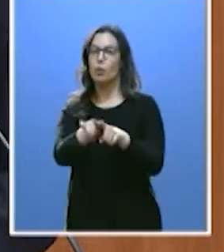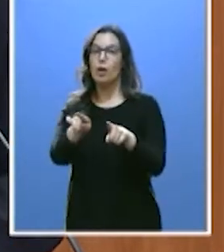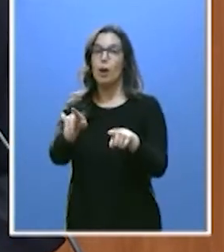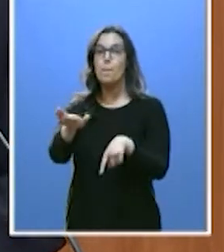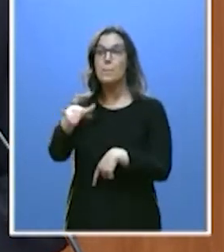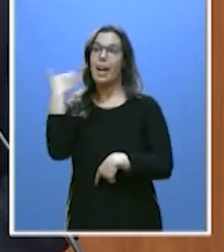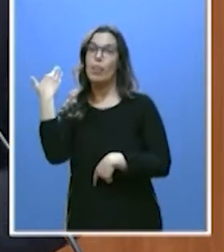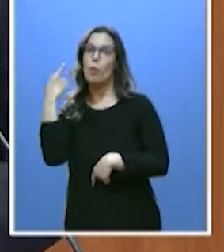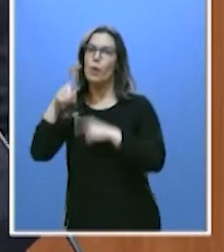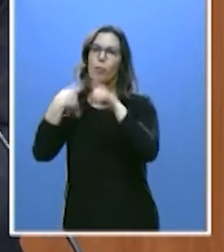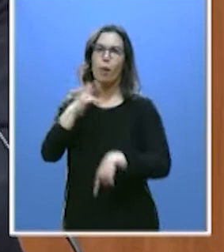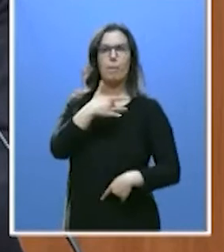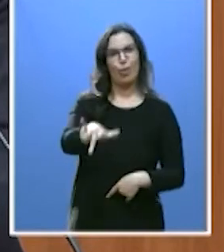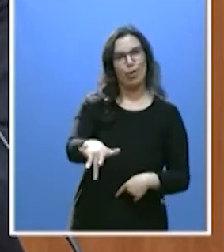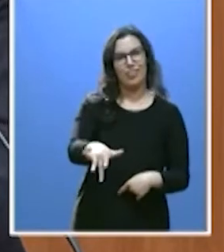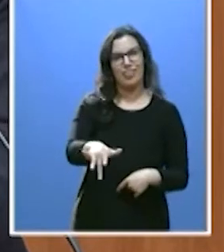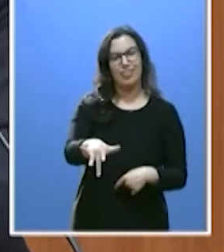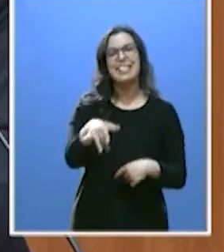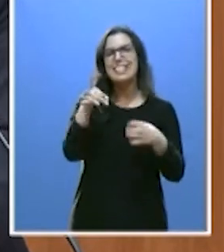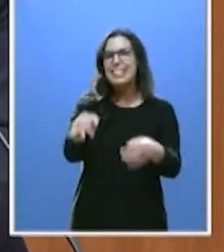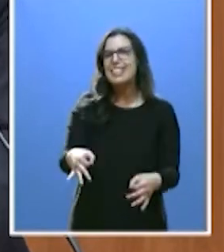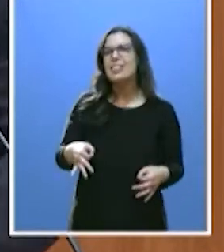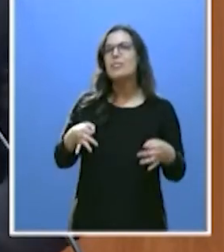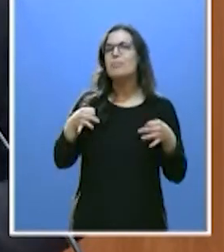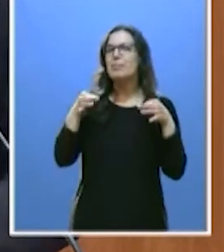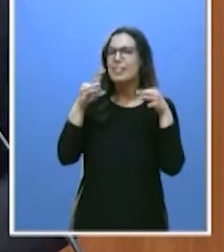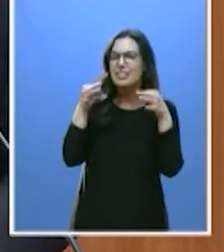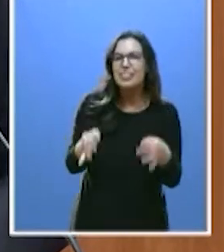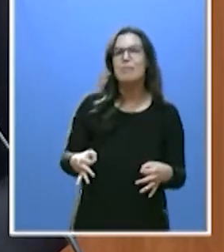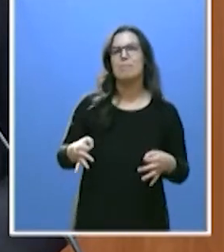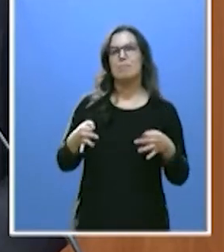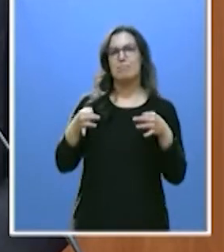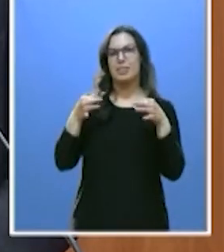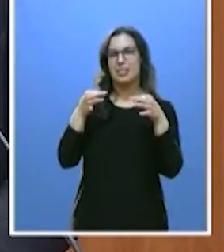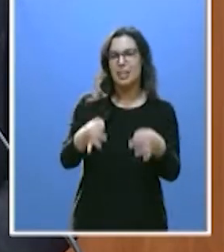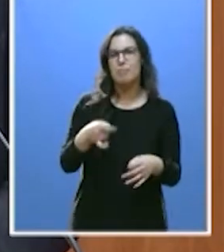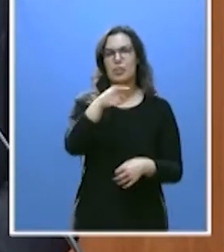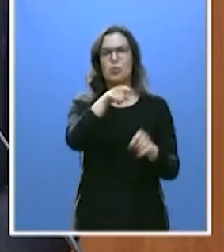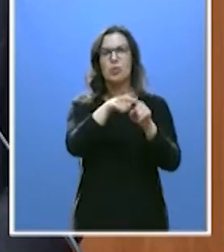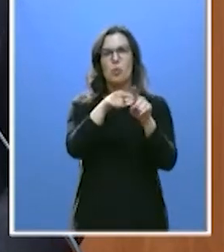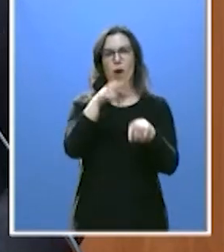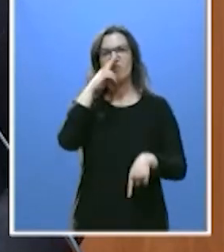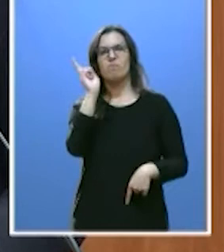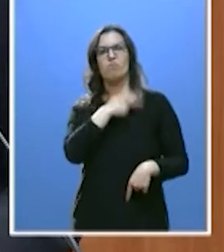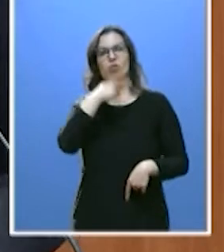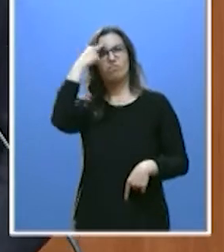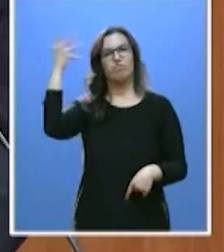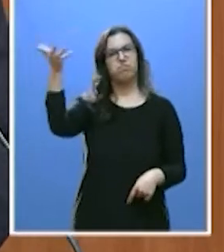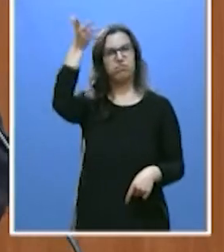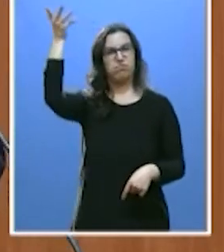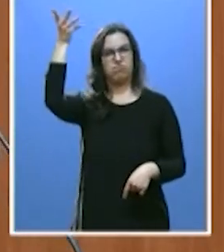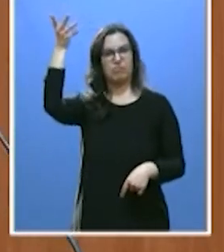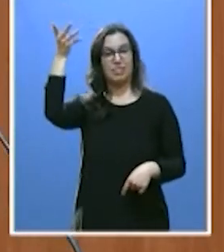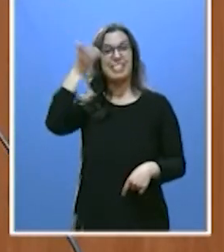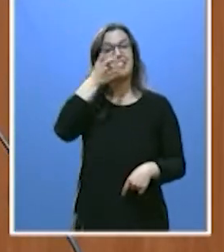gana la absolución. Siempre, siempre debajo de su eterna superioridad moral. Cuando ustedes prometen